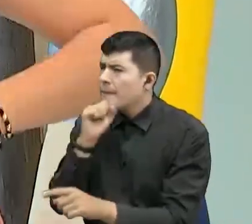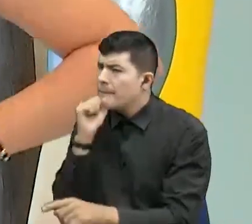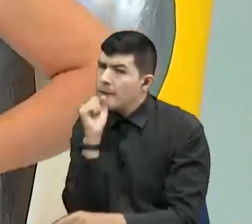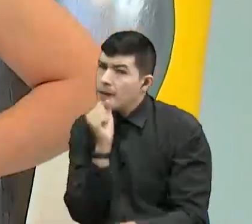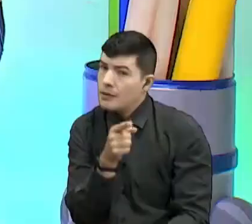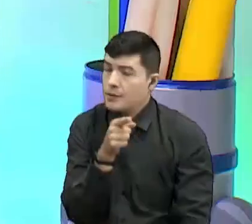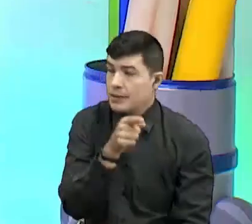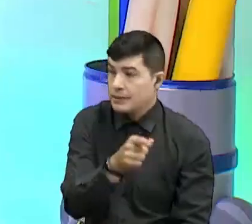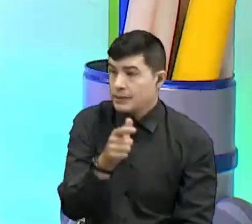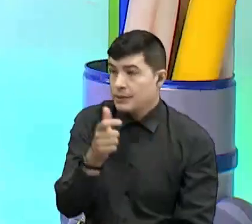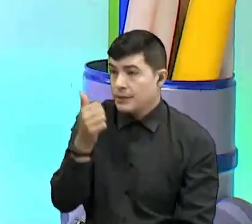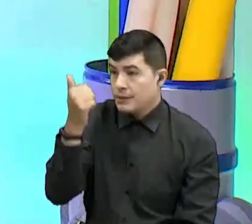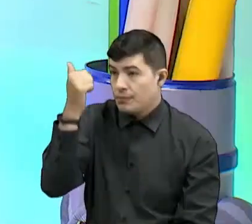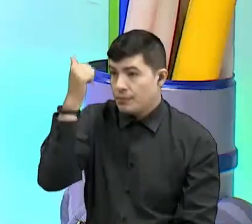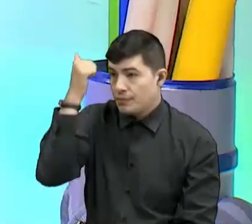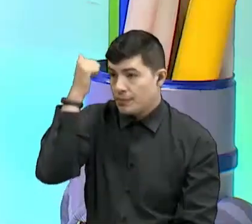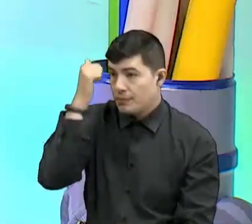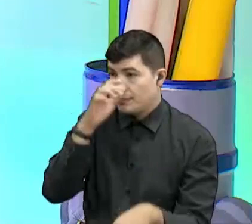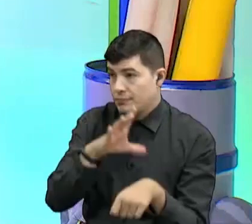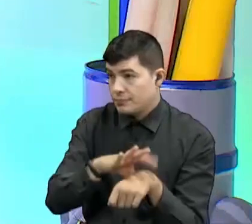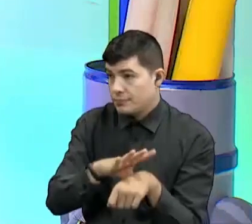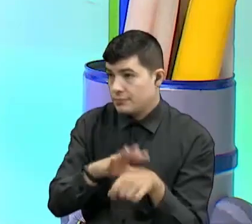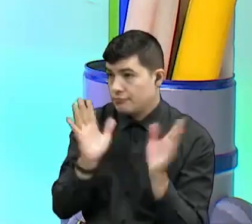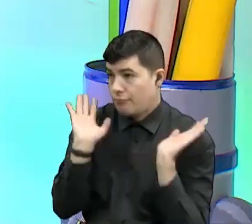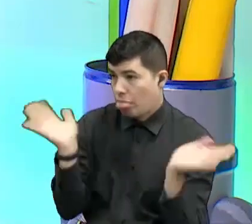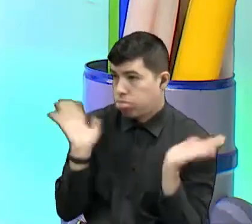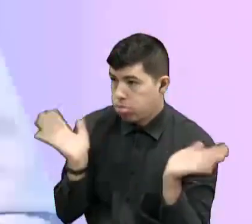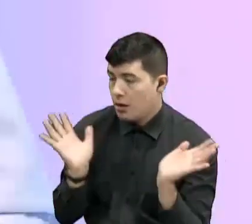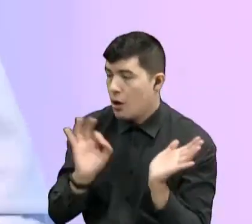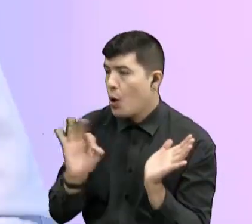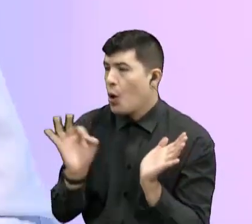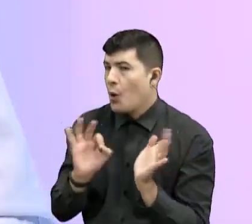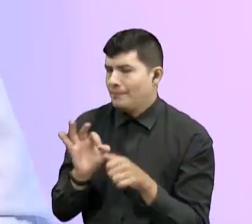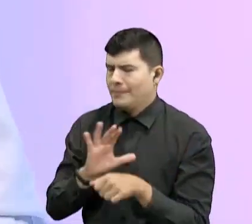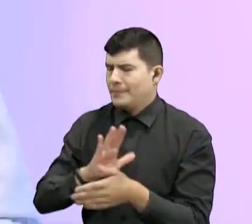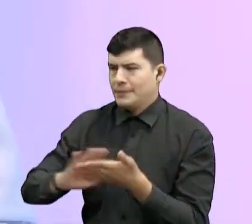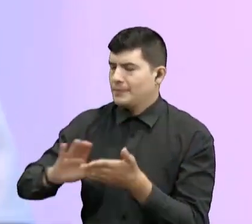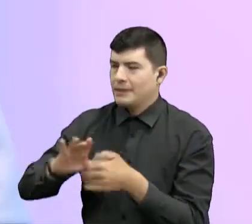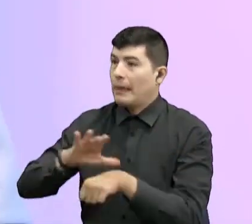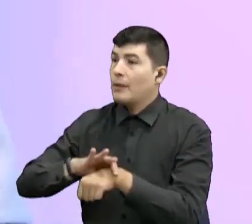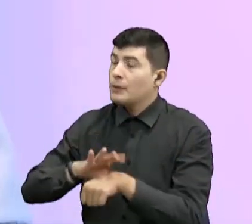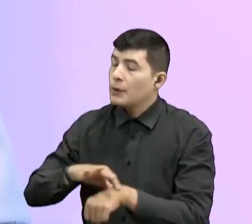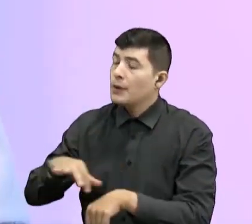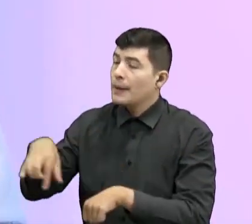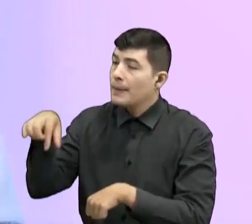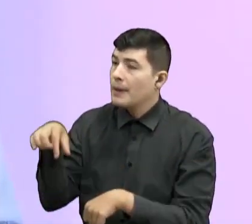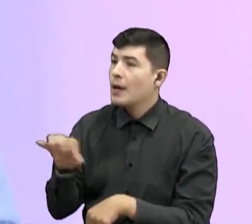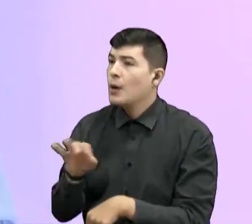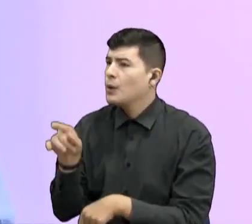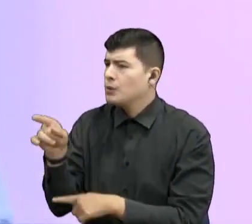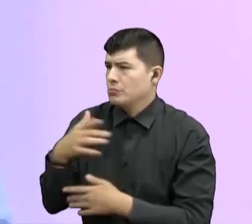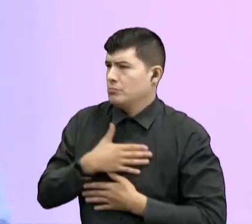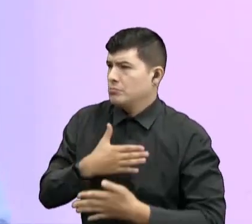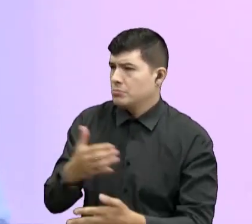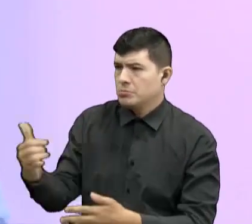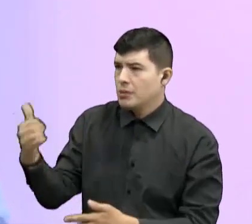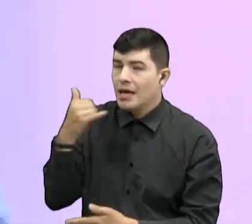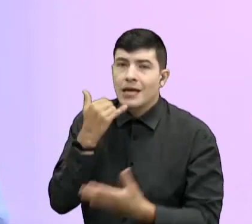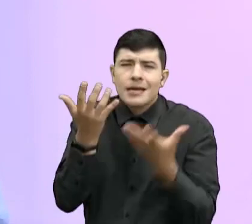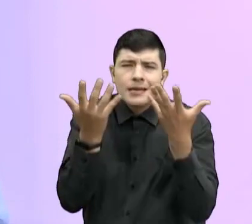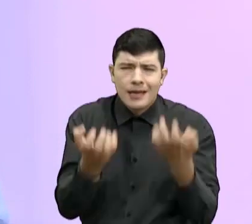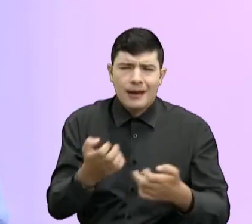hacerle al doctor P, perdón, al doctor P o nos llamas para saludarnos? Quería felicitar al canal